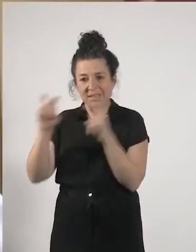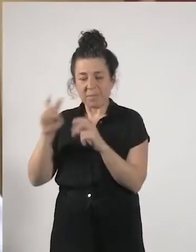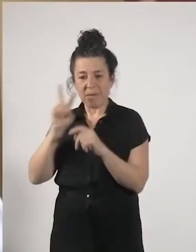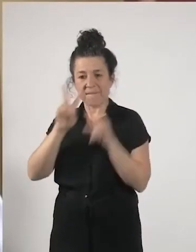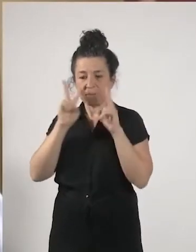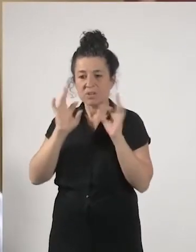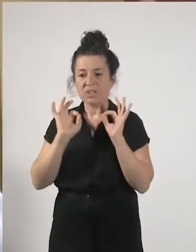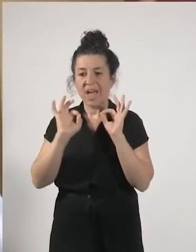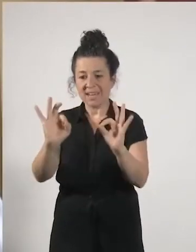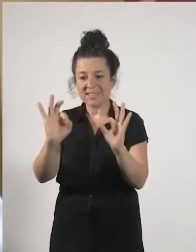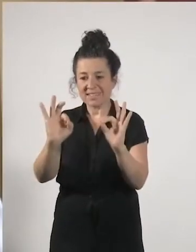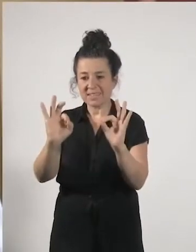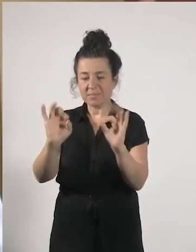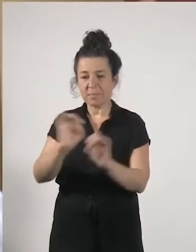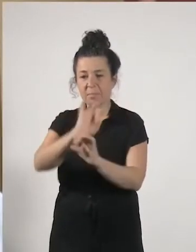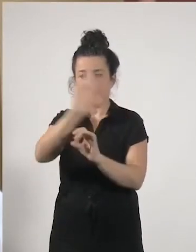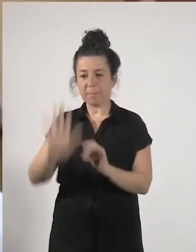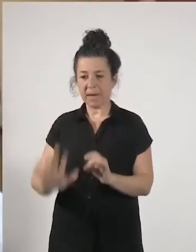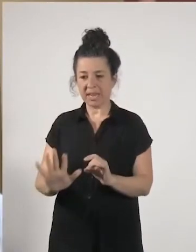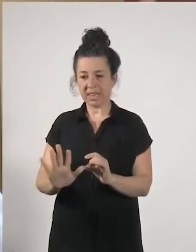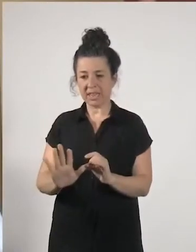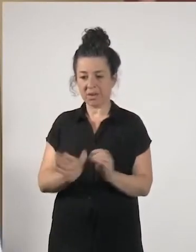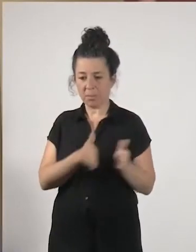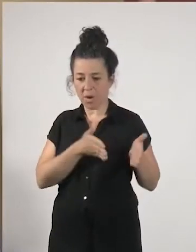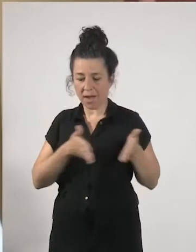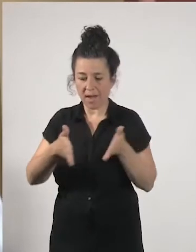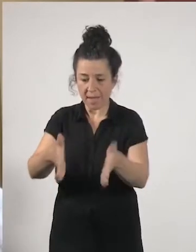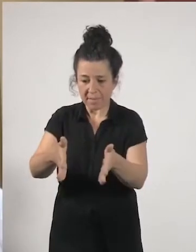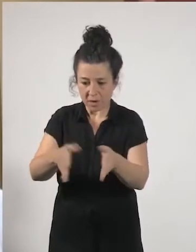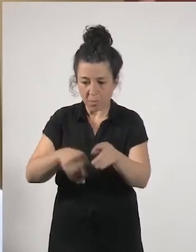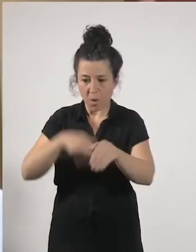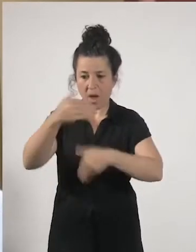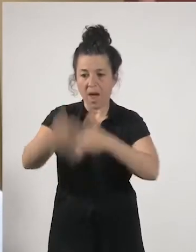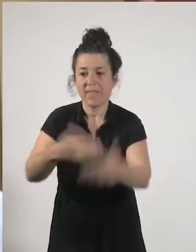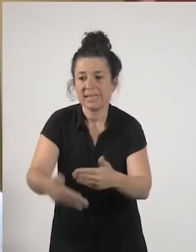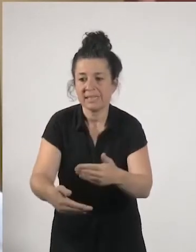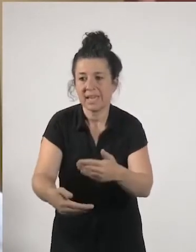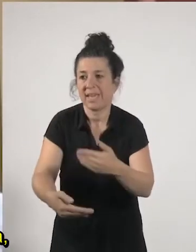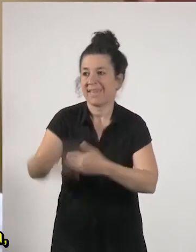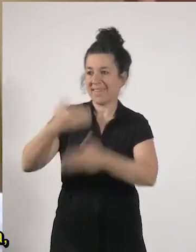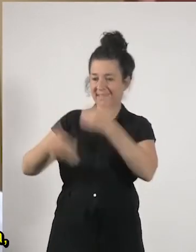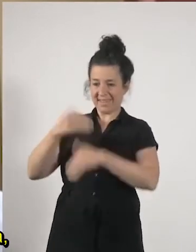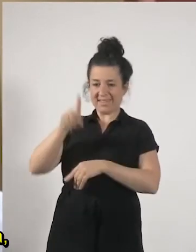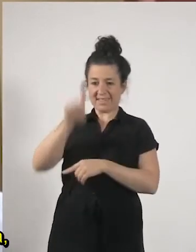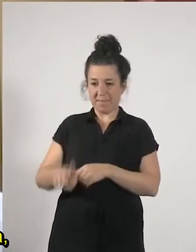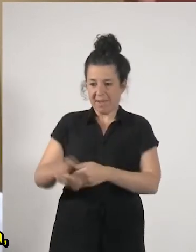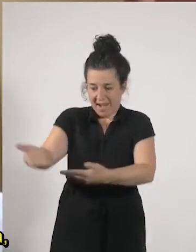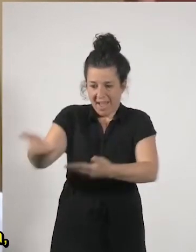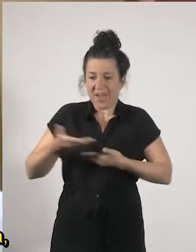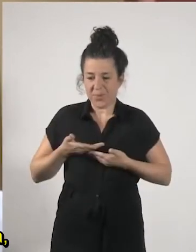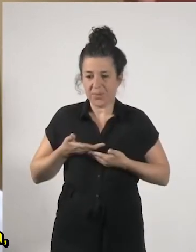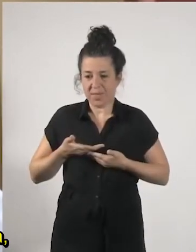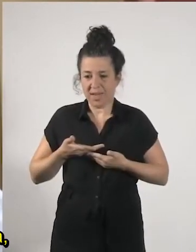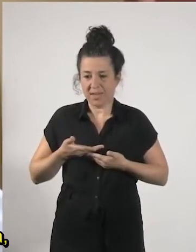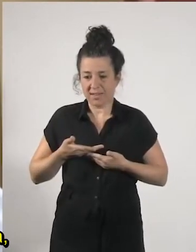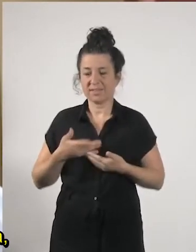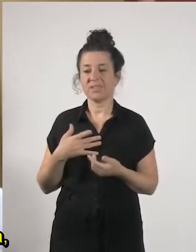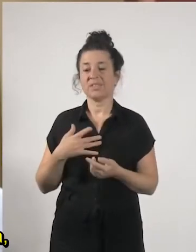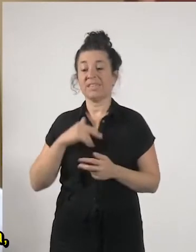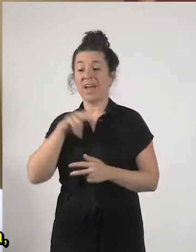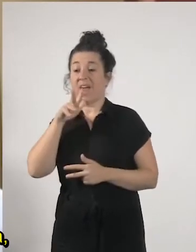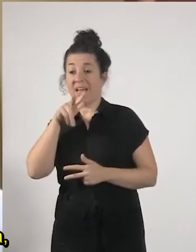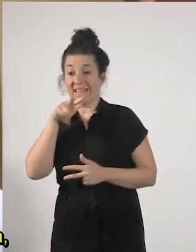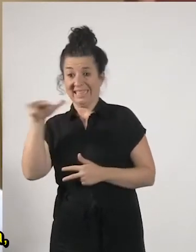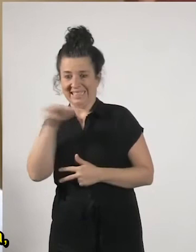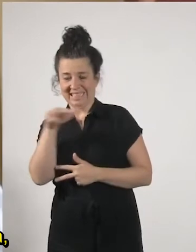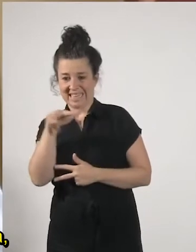bide bat atzera eta aurrera egiten ere laguntzen diguzu decía que realmente al verlo